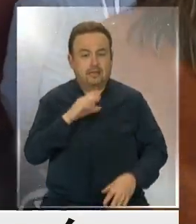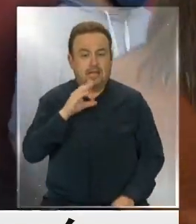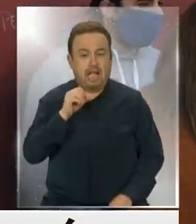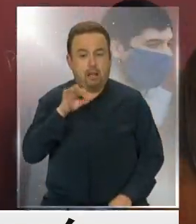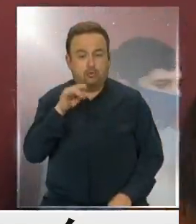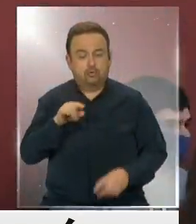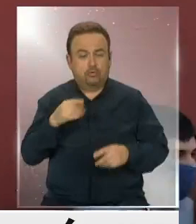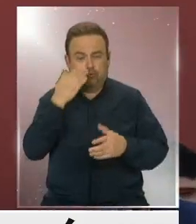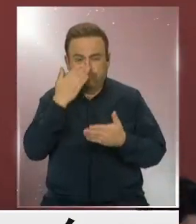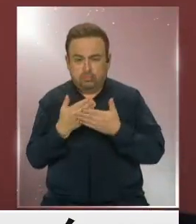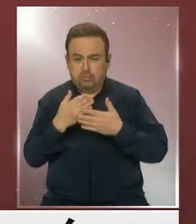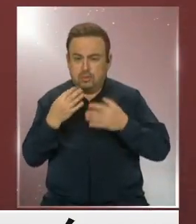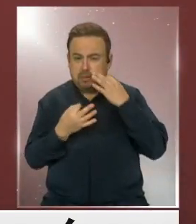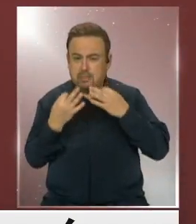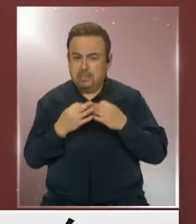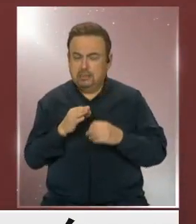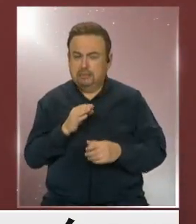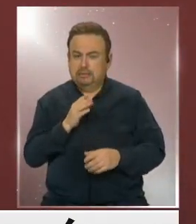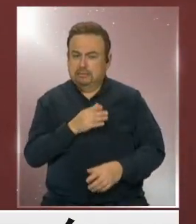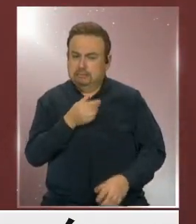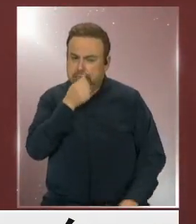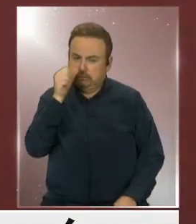Mesa enfrenta un proceso disciplinario.